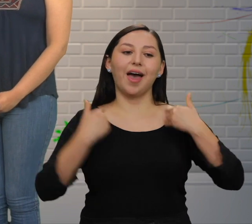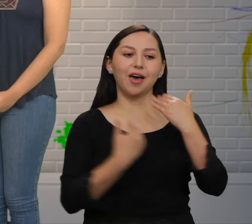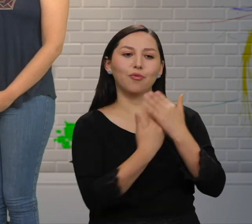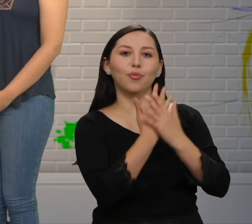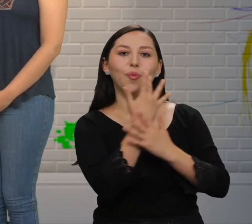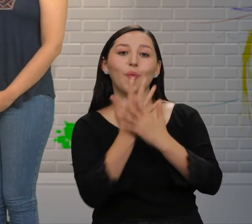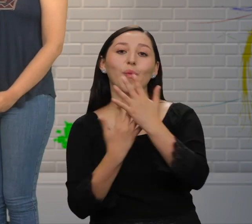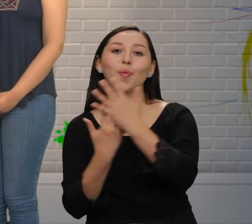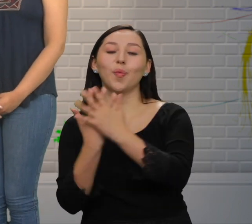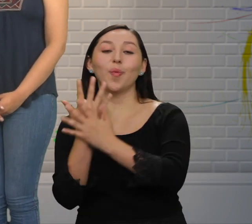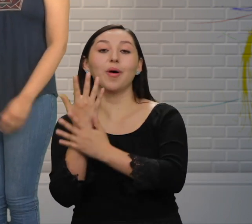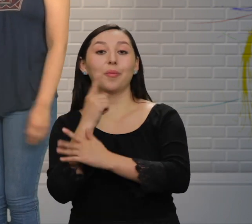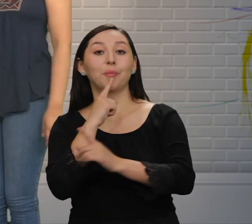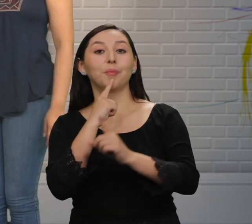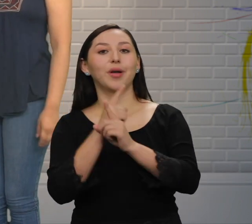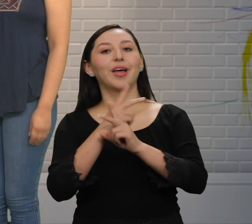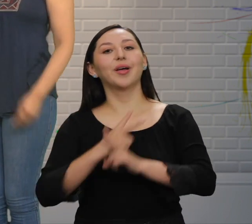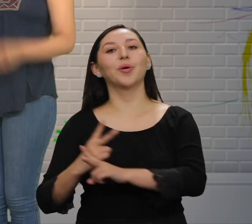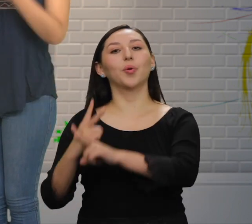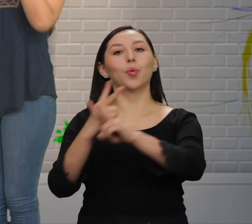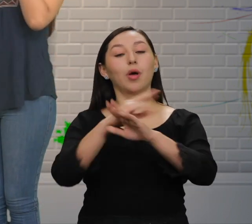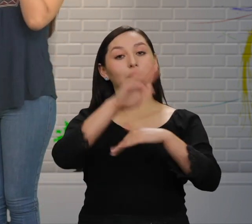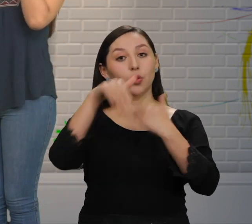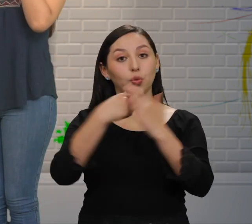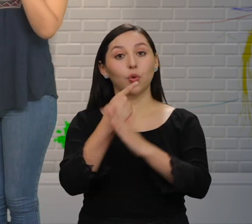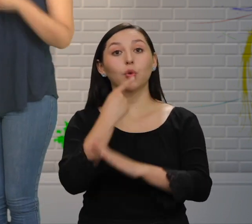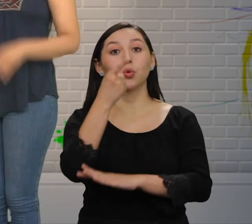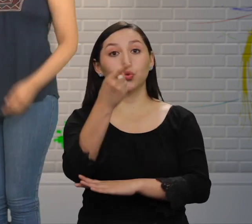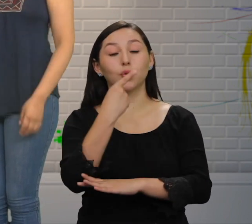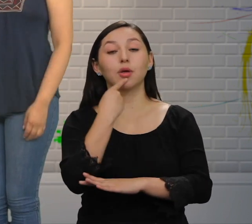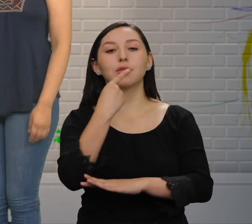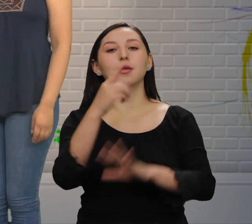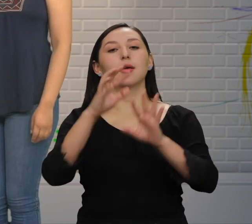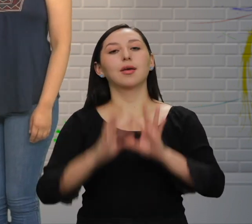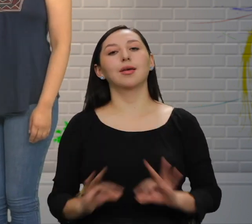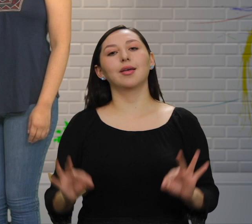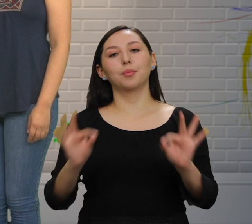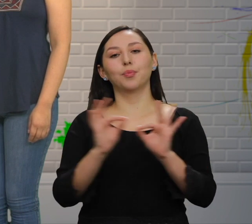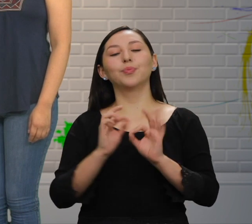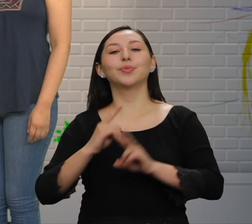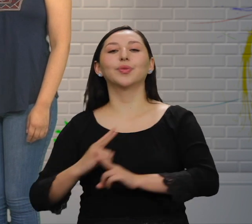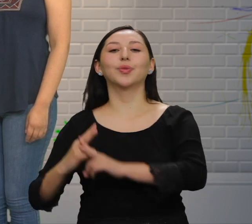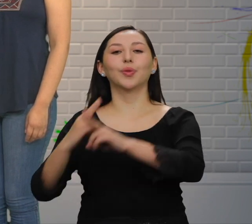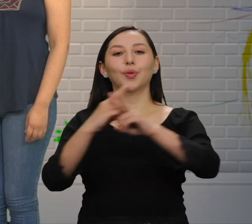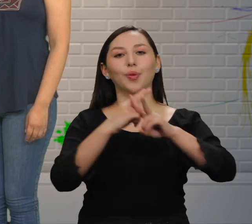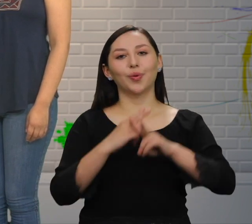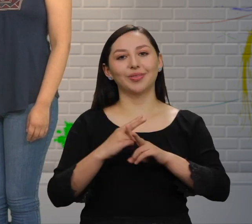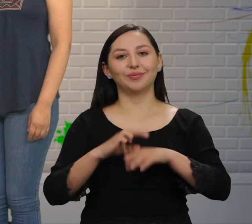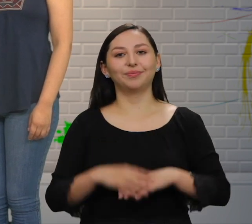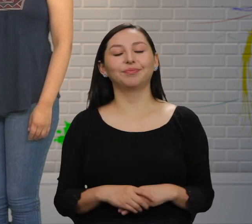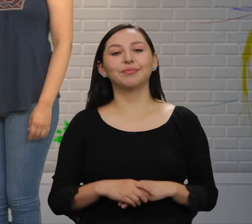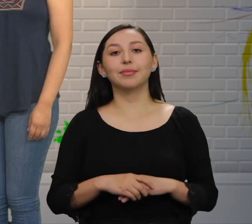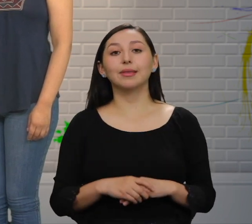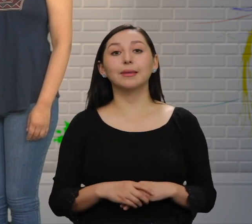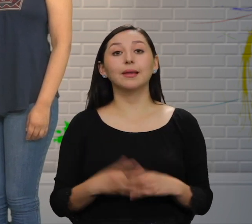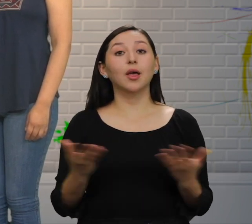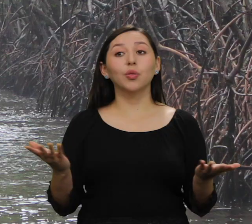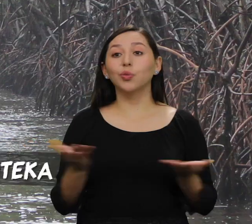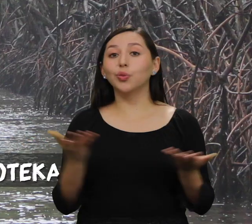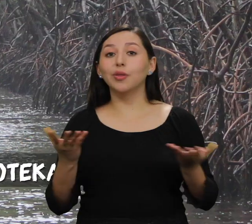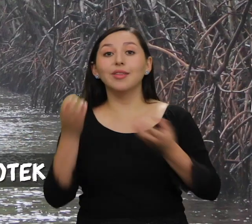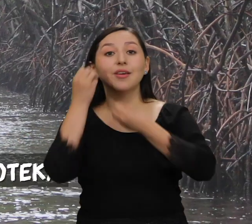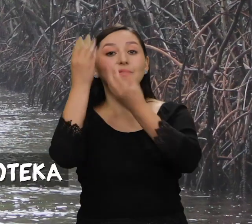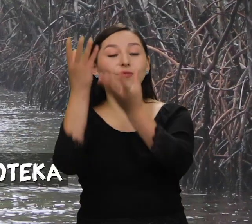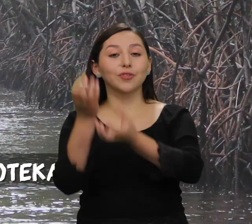¡Me encanta eso! Entonces hay que poner en práctica todo lo que nos acaba de decir para cuidar nuestro manglar ¿Y si quiero saber más información?